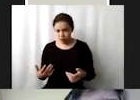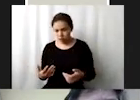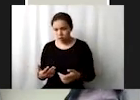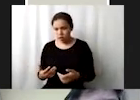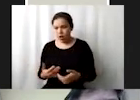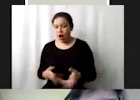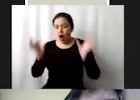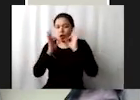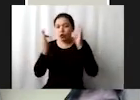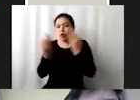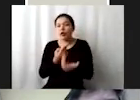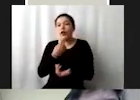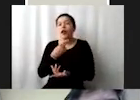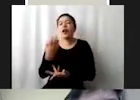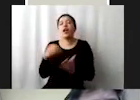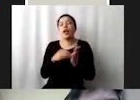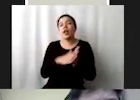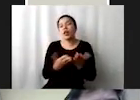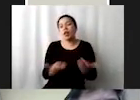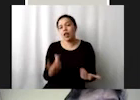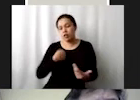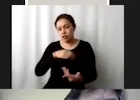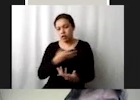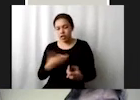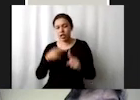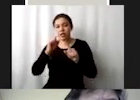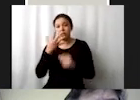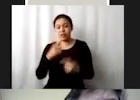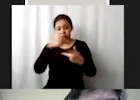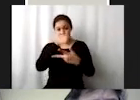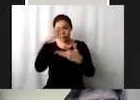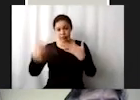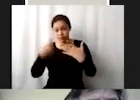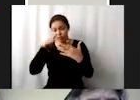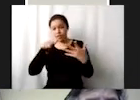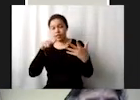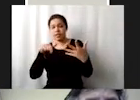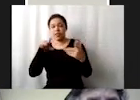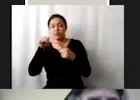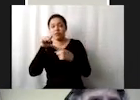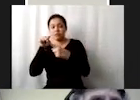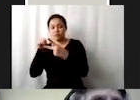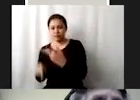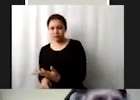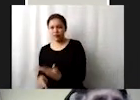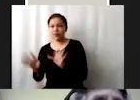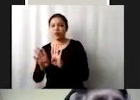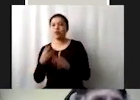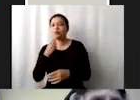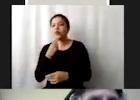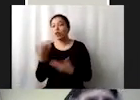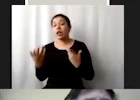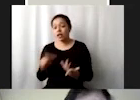implementación de la gente es decir cómo hacemos posible esas cinco esferas a través de los 17 objetivos pero los 17 objetivos también están